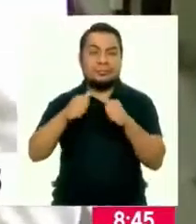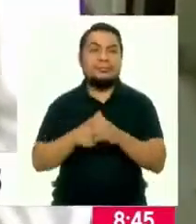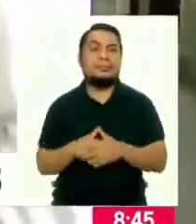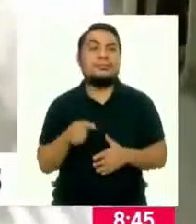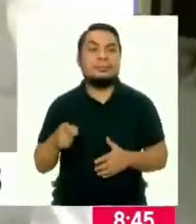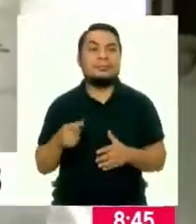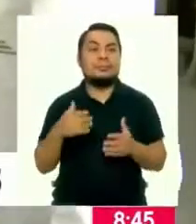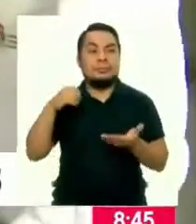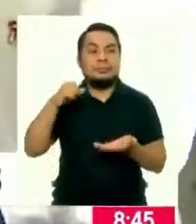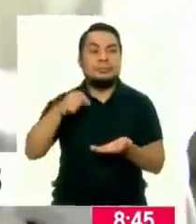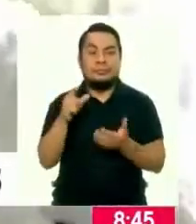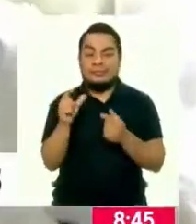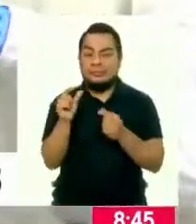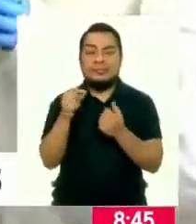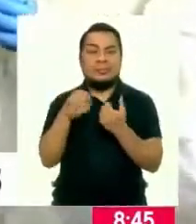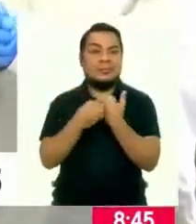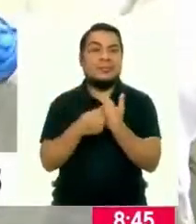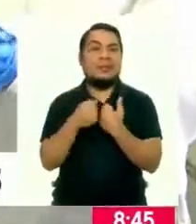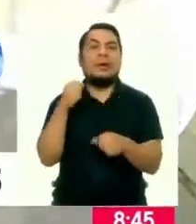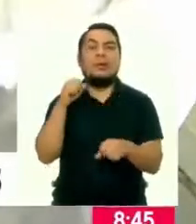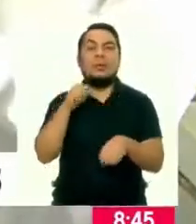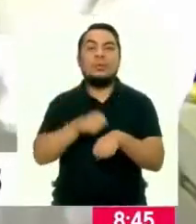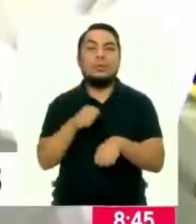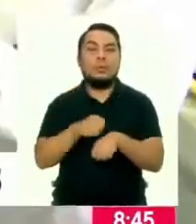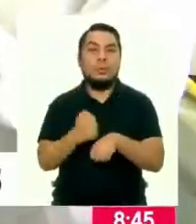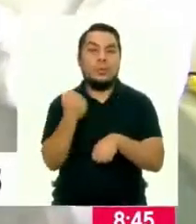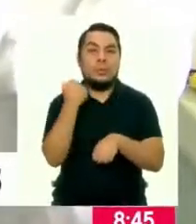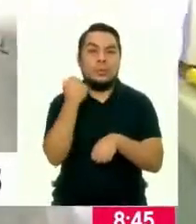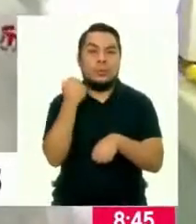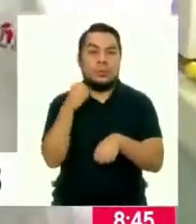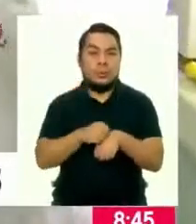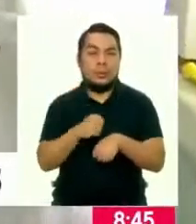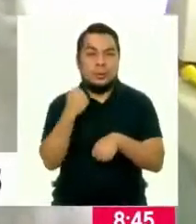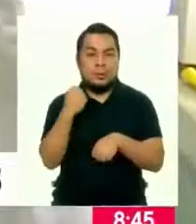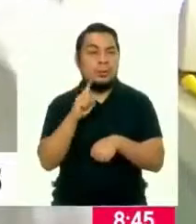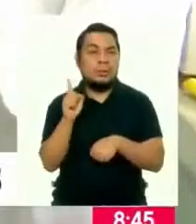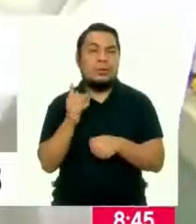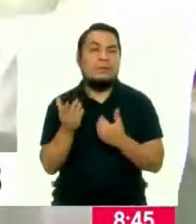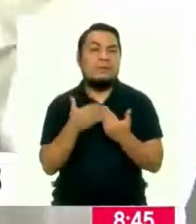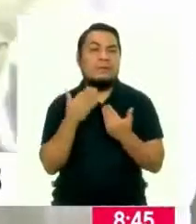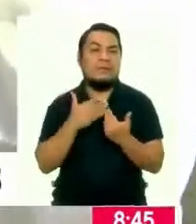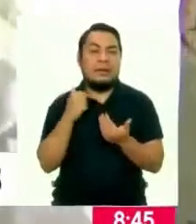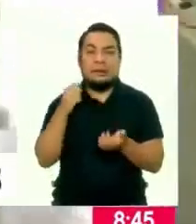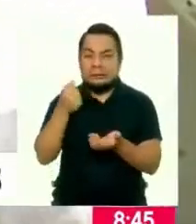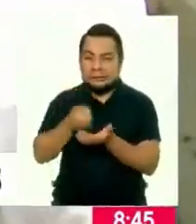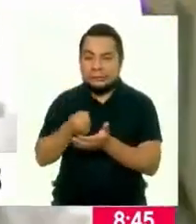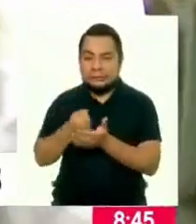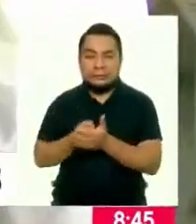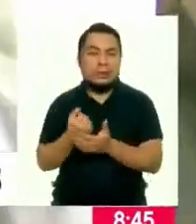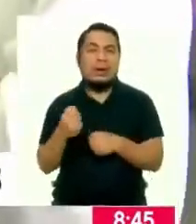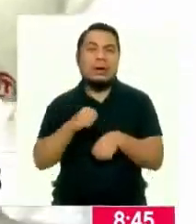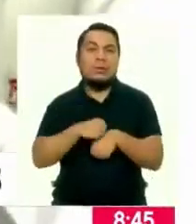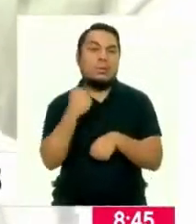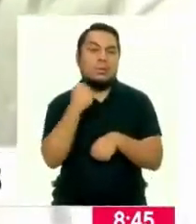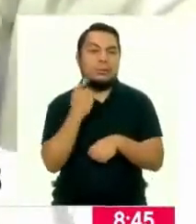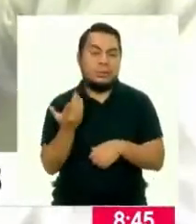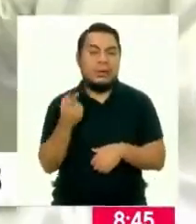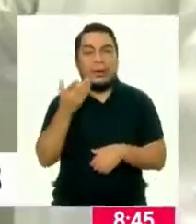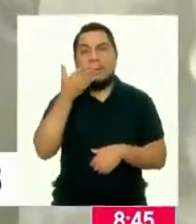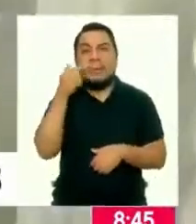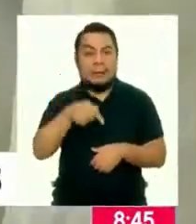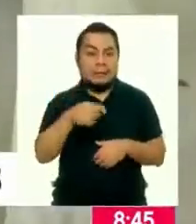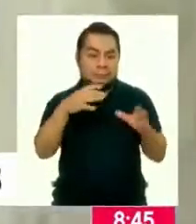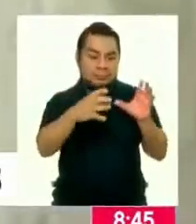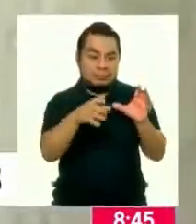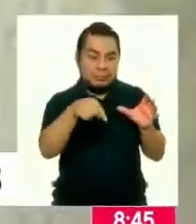cáscaras son muy duras, son matrices muy duras, que no son fácilmente molidas. Este equipo ha sido